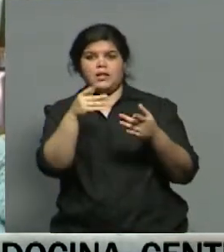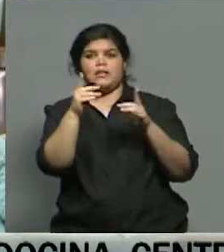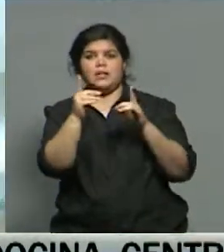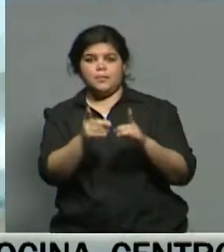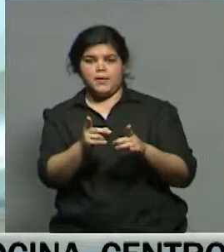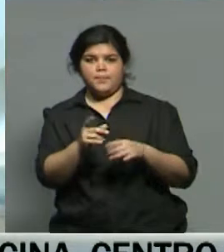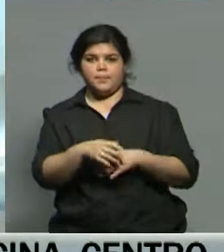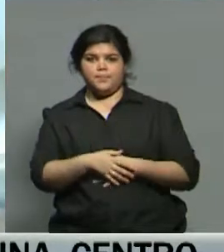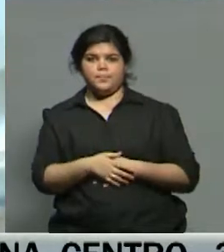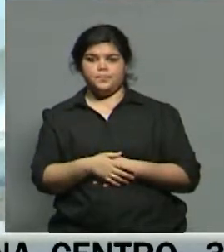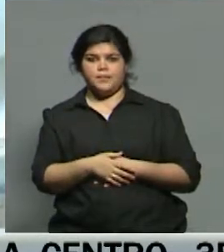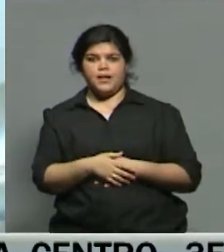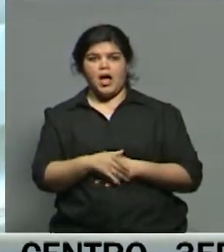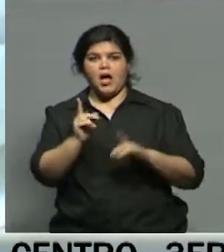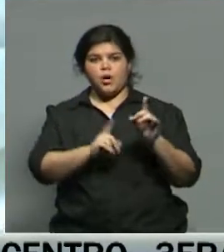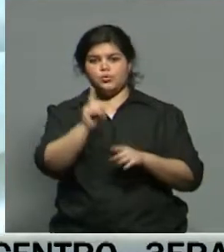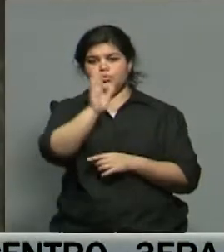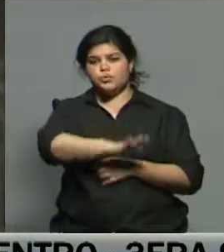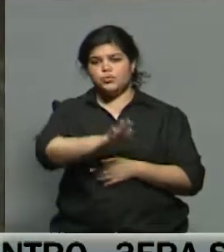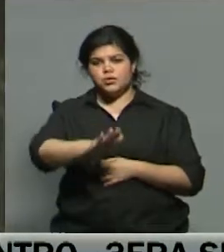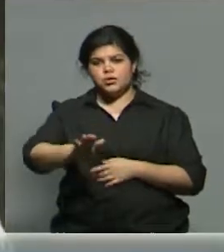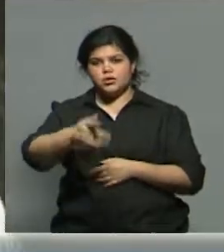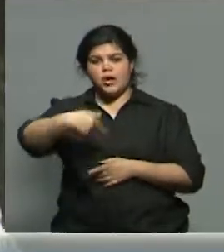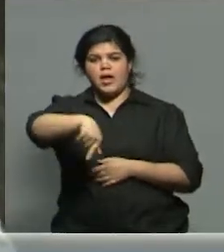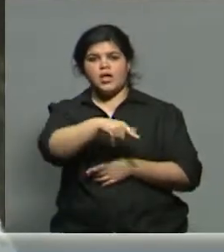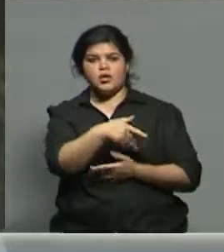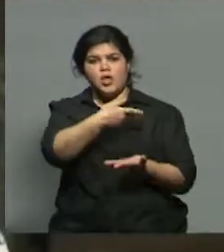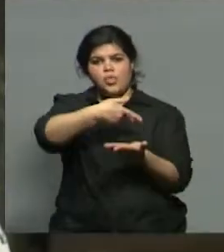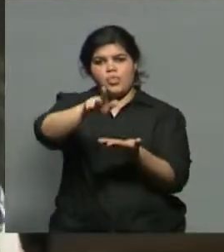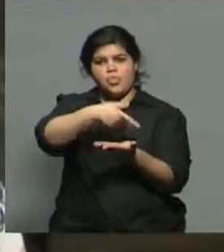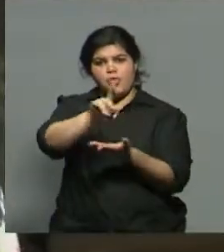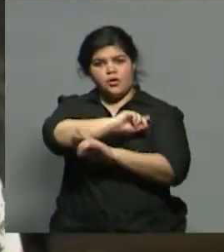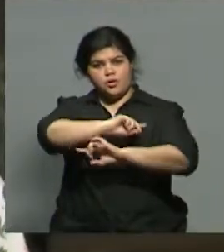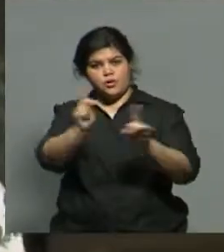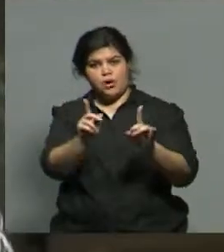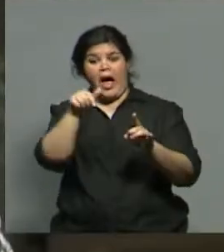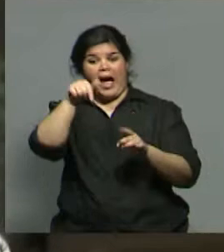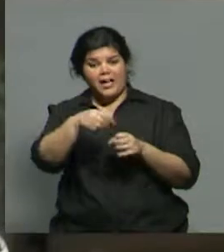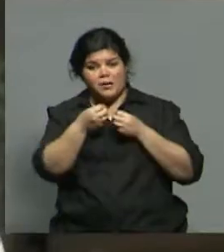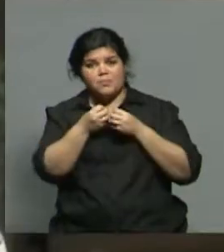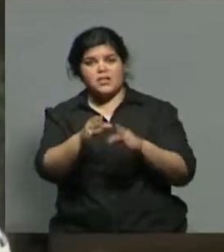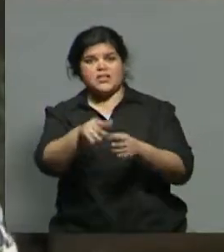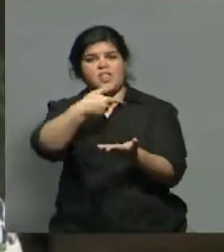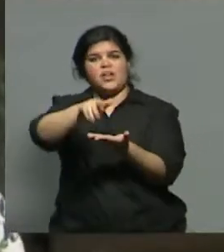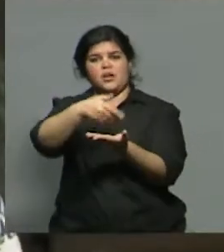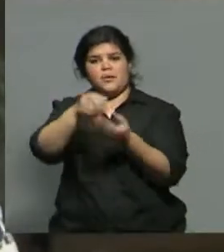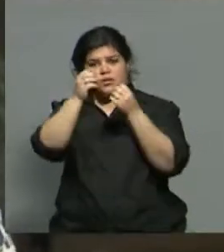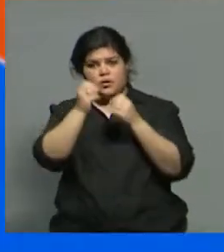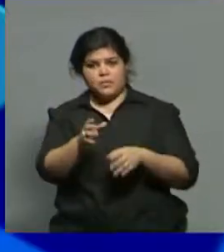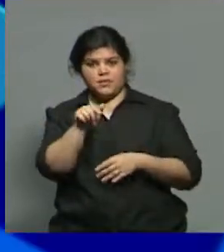niños que no discriminen, porque ahí es el comienzo de todo tipo de discriminación.